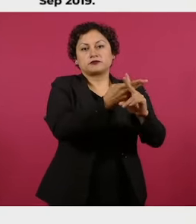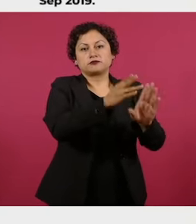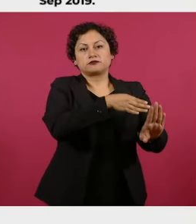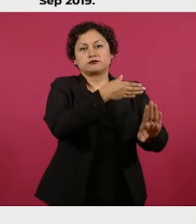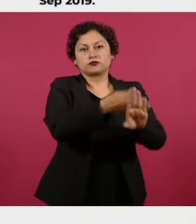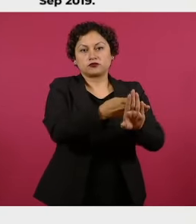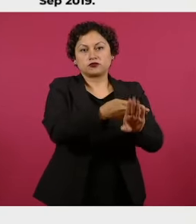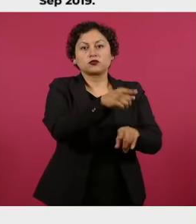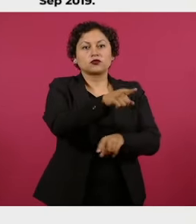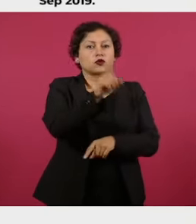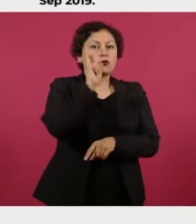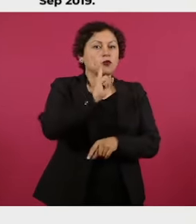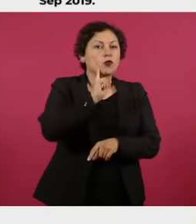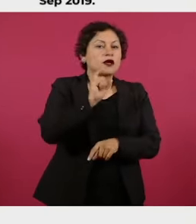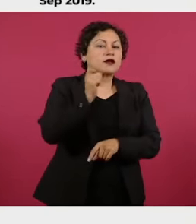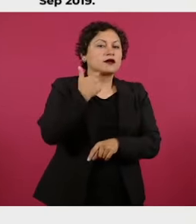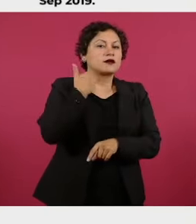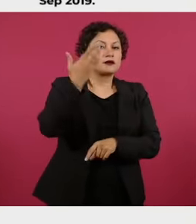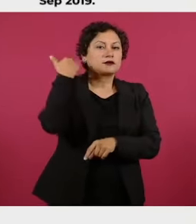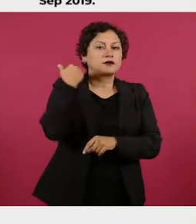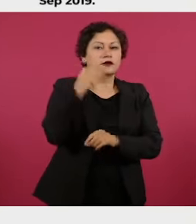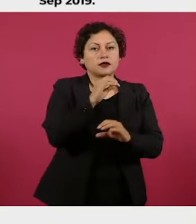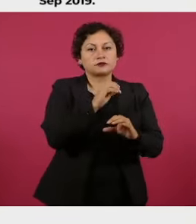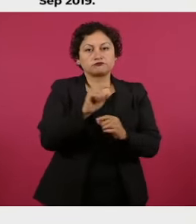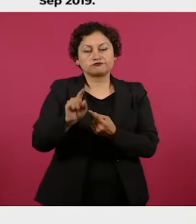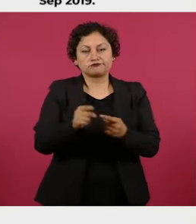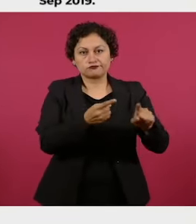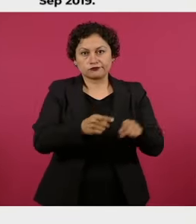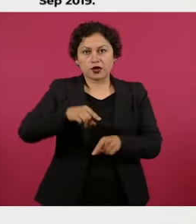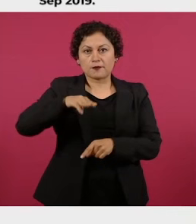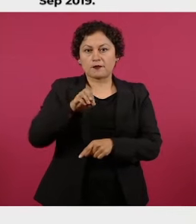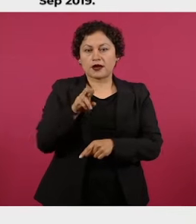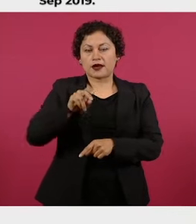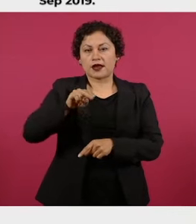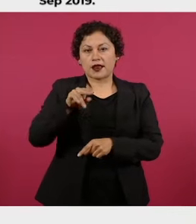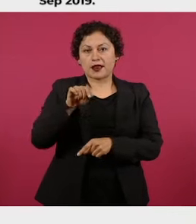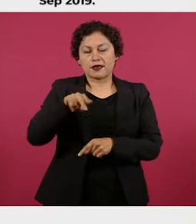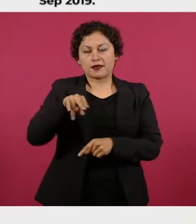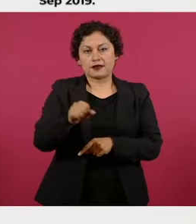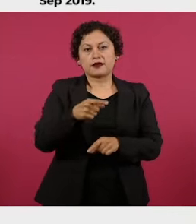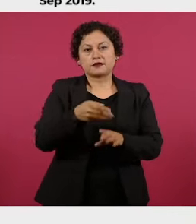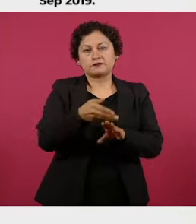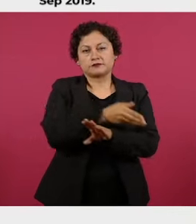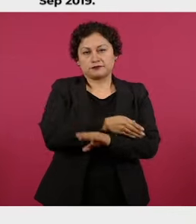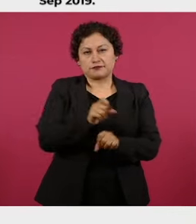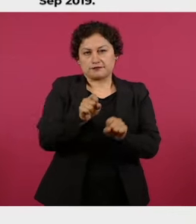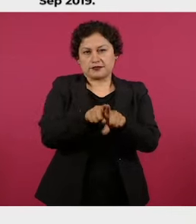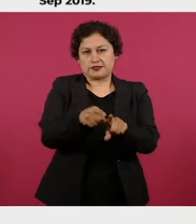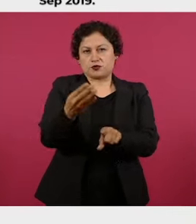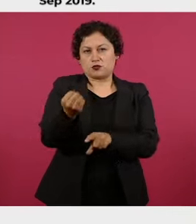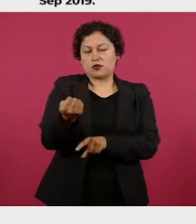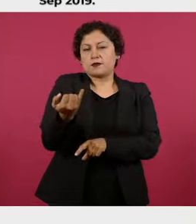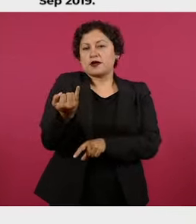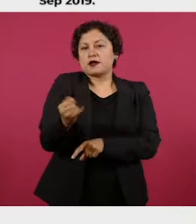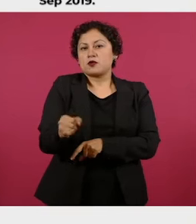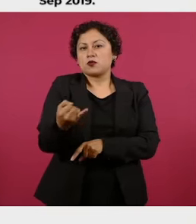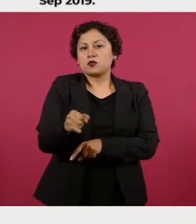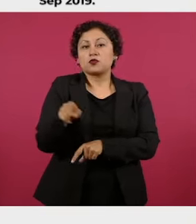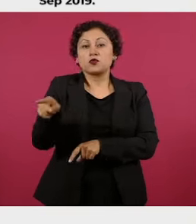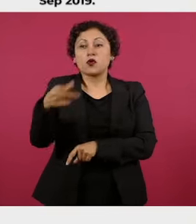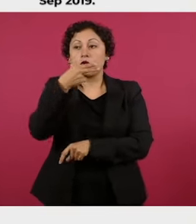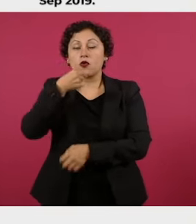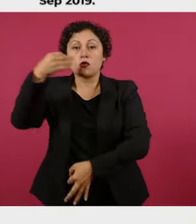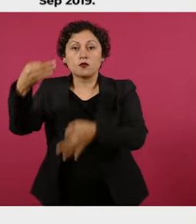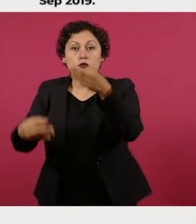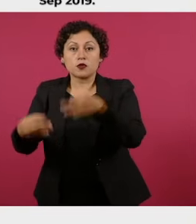de la saxofonista María Elena, el 9 de septiembre, como dijimos. El juez Ramírez Montaño